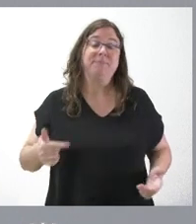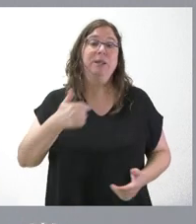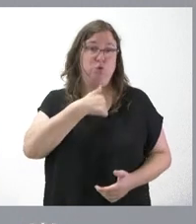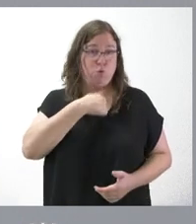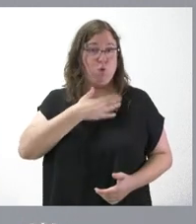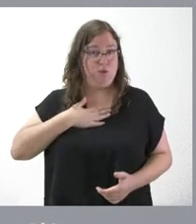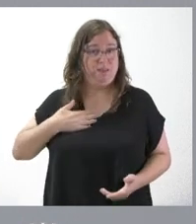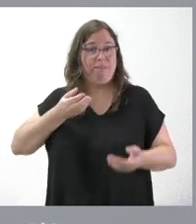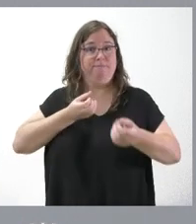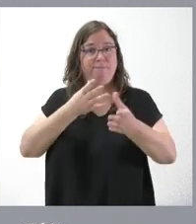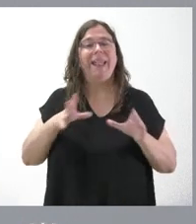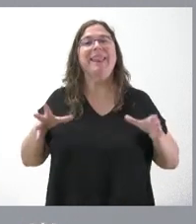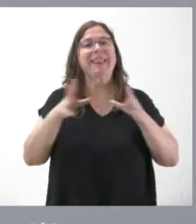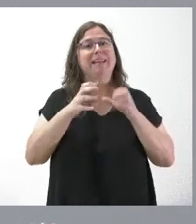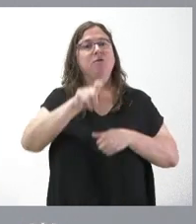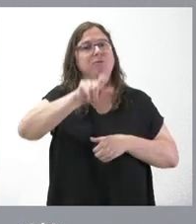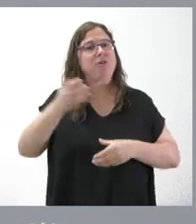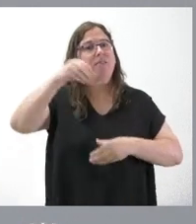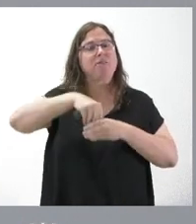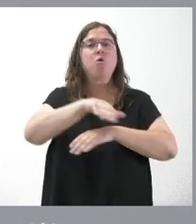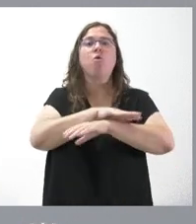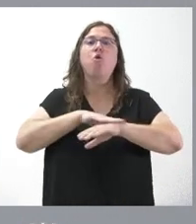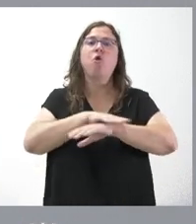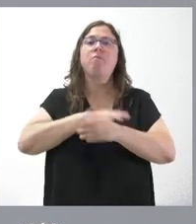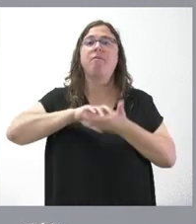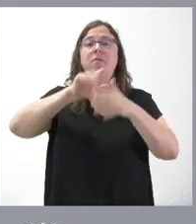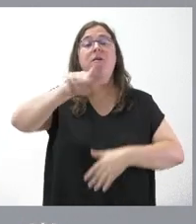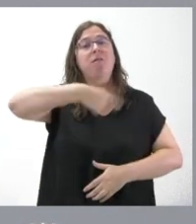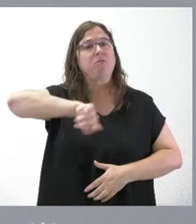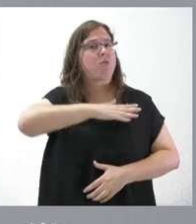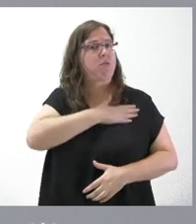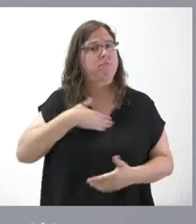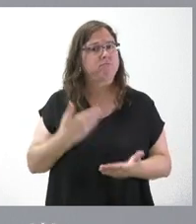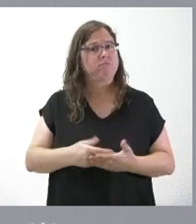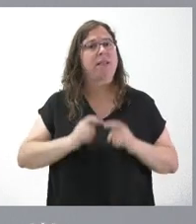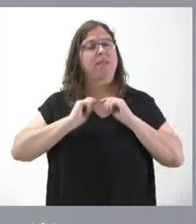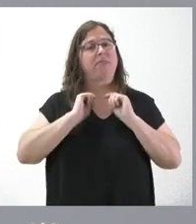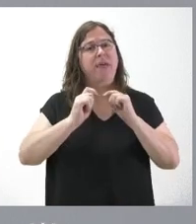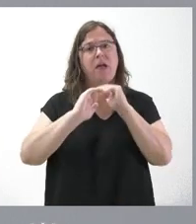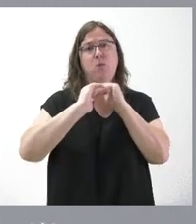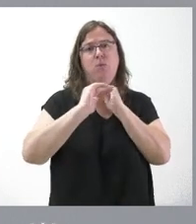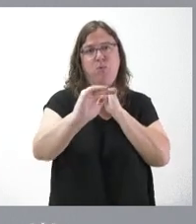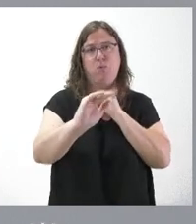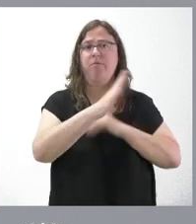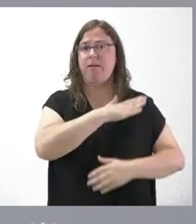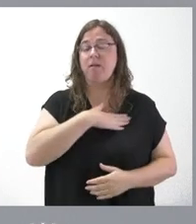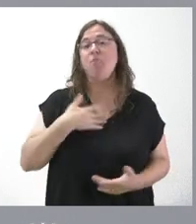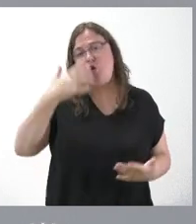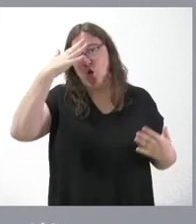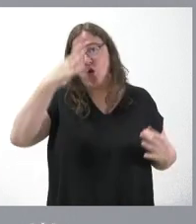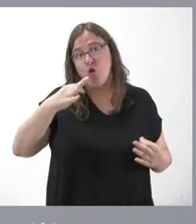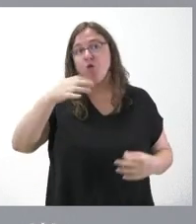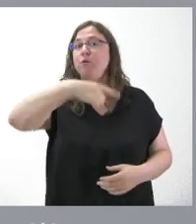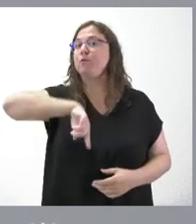las personas que estamos en el Gobierno de Castilla y León. Nosotros tenemos que seguir garantizando la estabilidad pero lógicamente también tenemos que ser